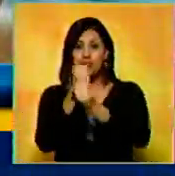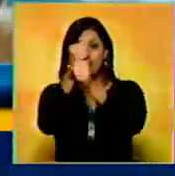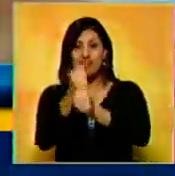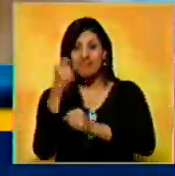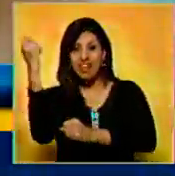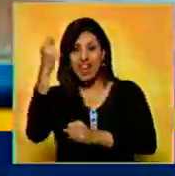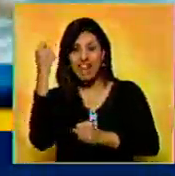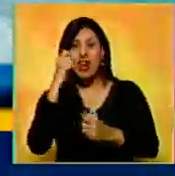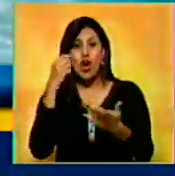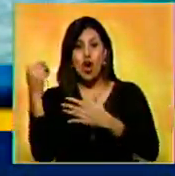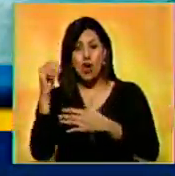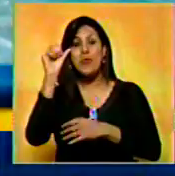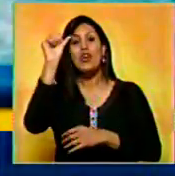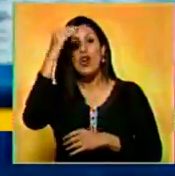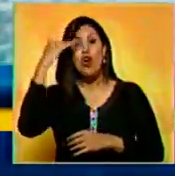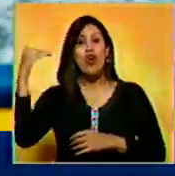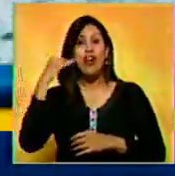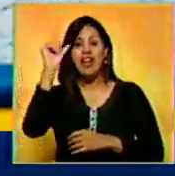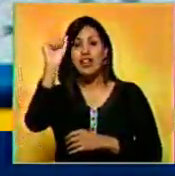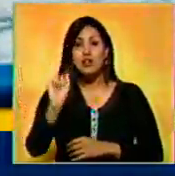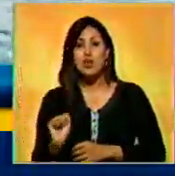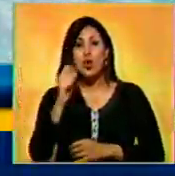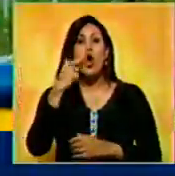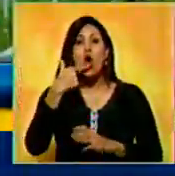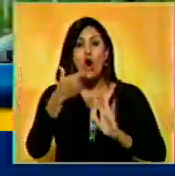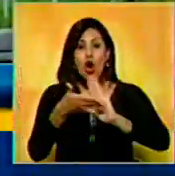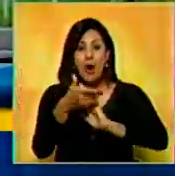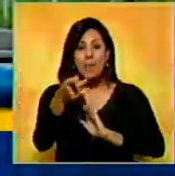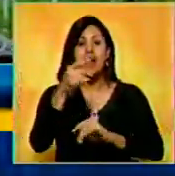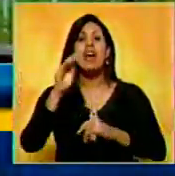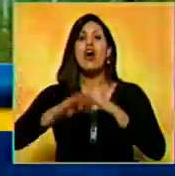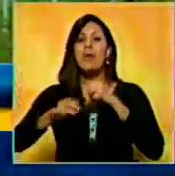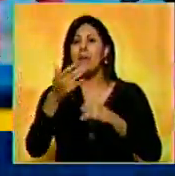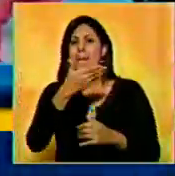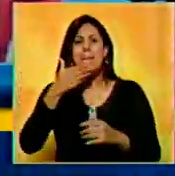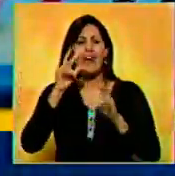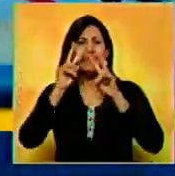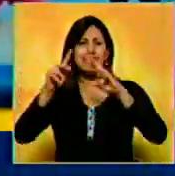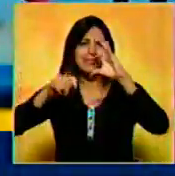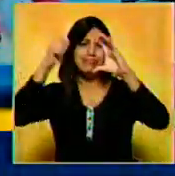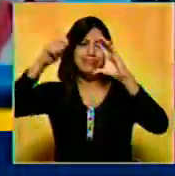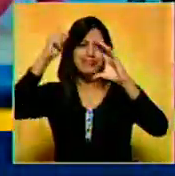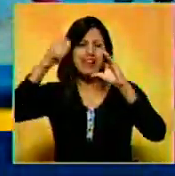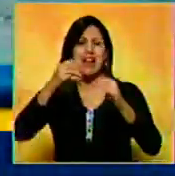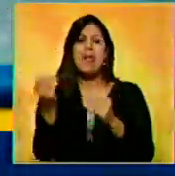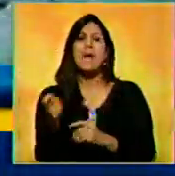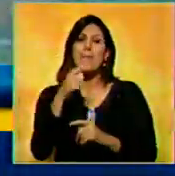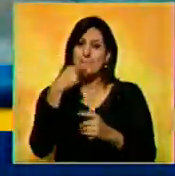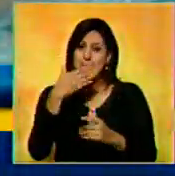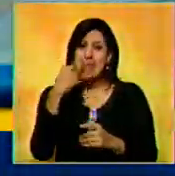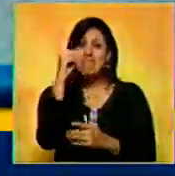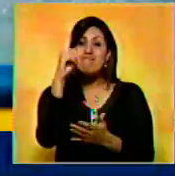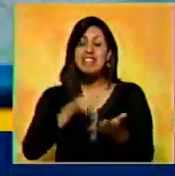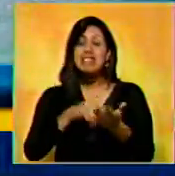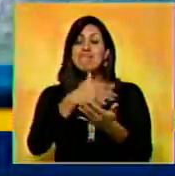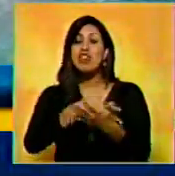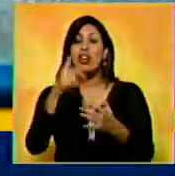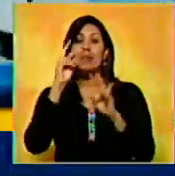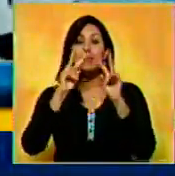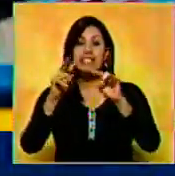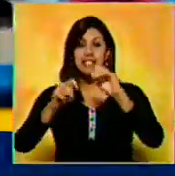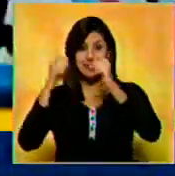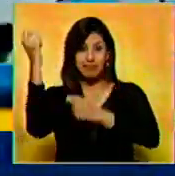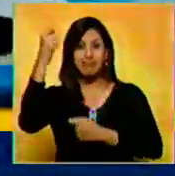del artista surcoreano Psy, que ya fue nombrado hace algunos días como el clip más visto de la historia, superando las mil millones de visitas.